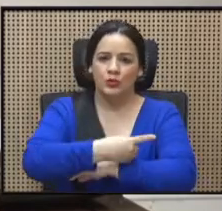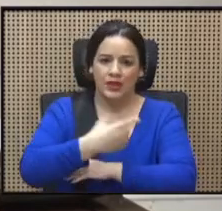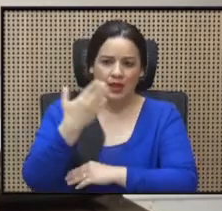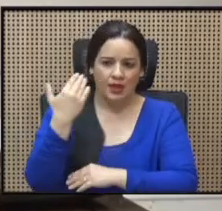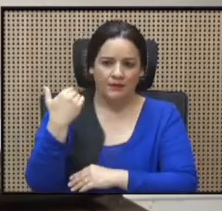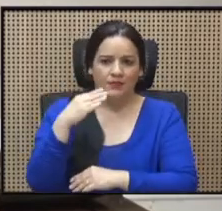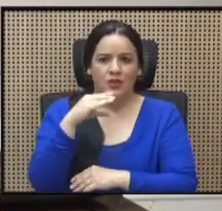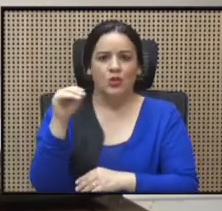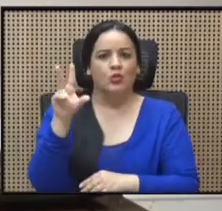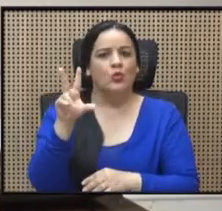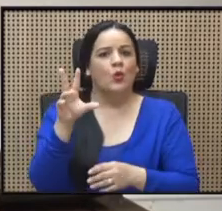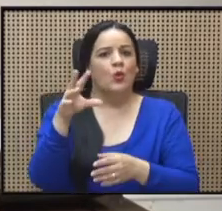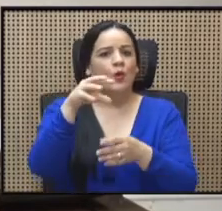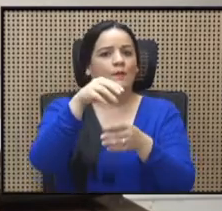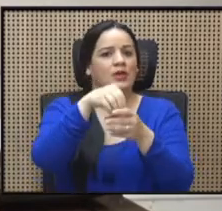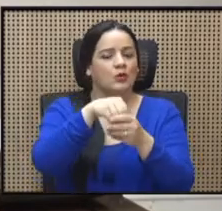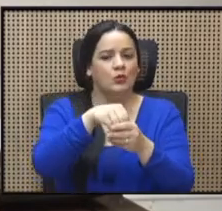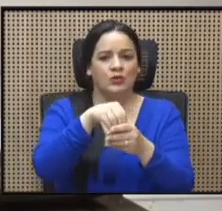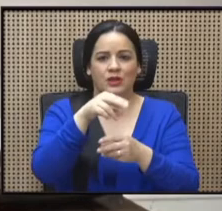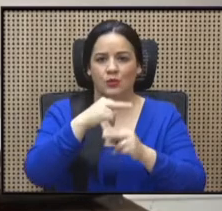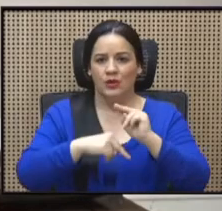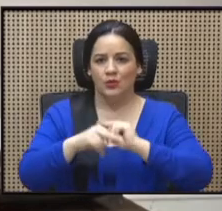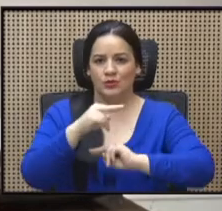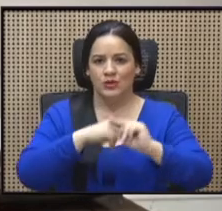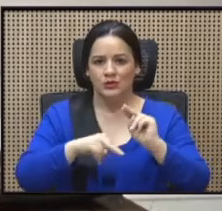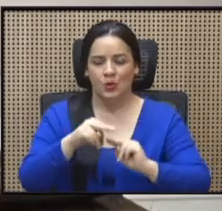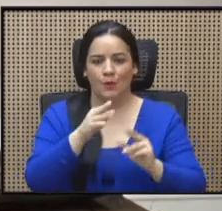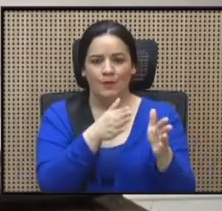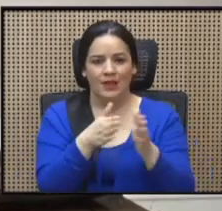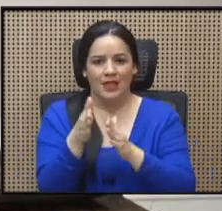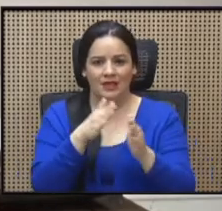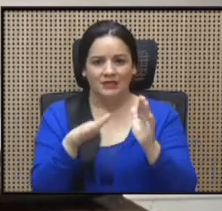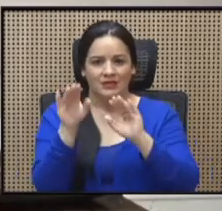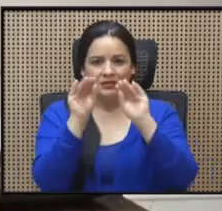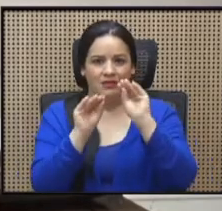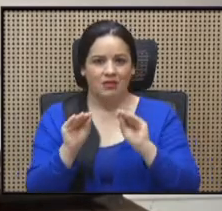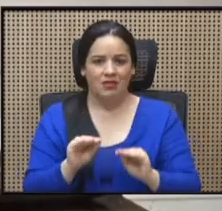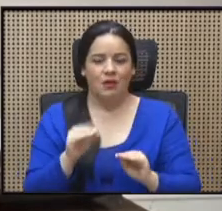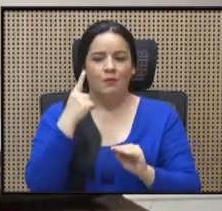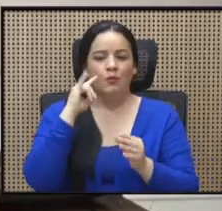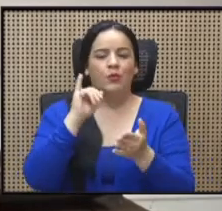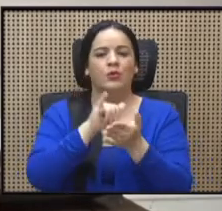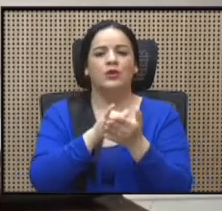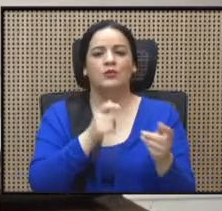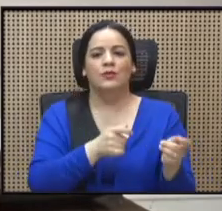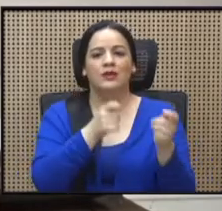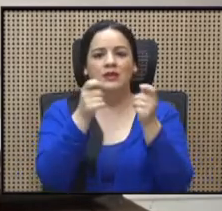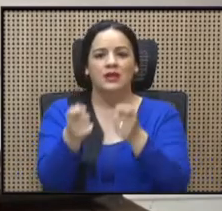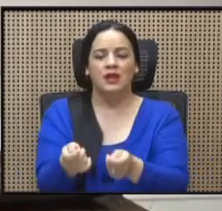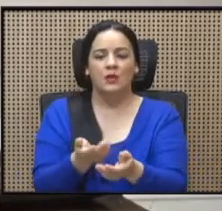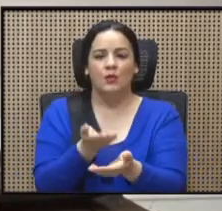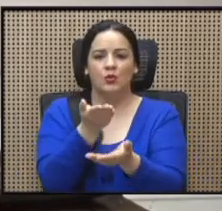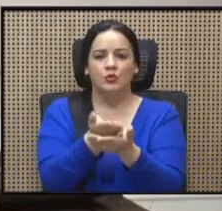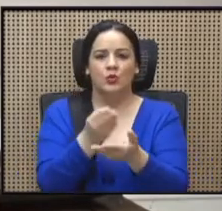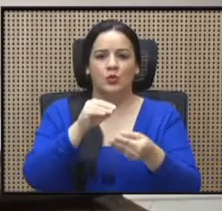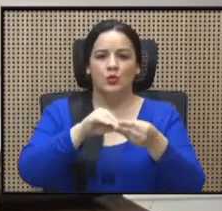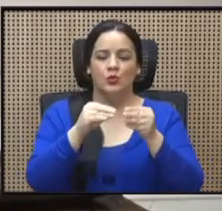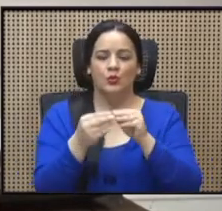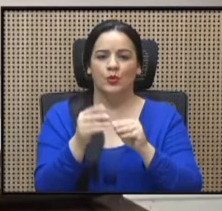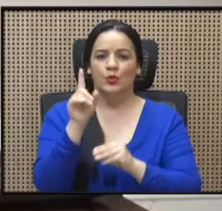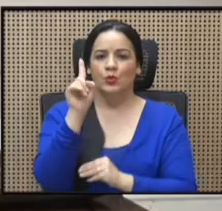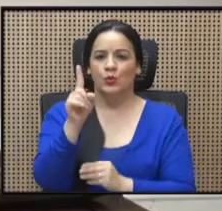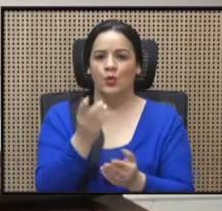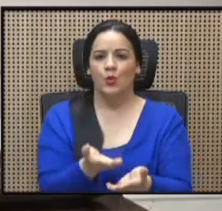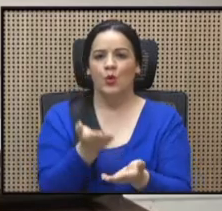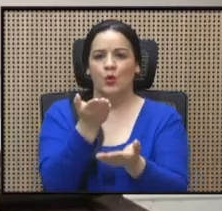incluyeron en la negociación planteada, y es por eso que presenté la moción número uno. Esta moción número